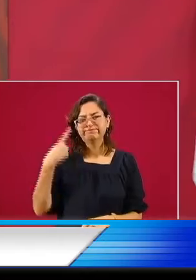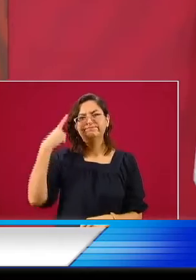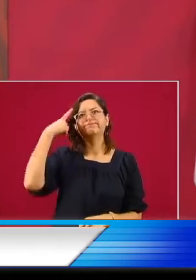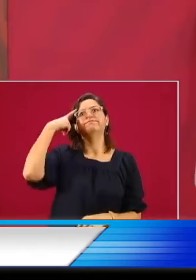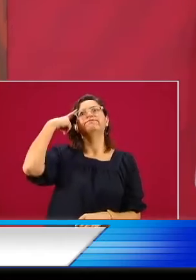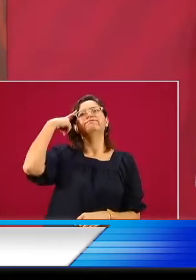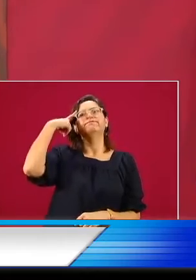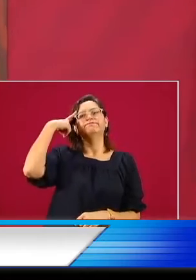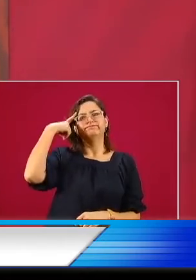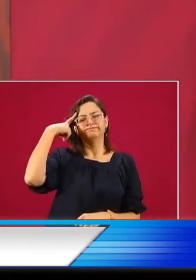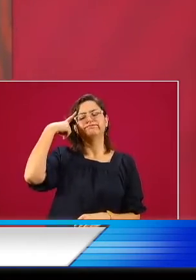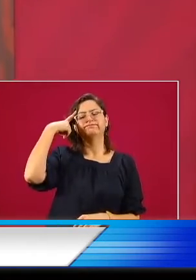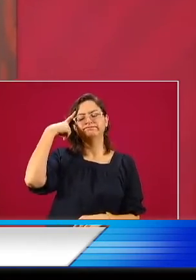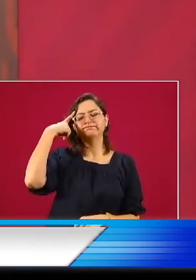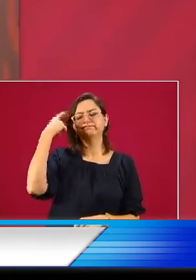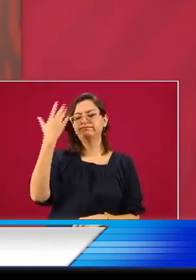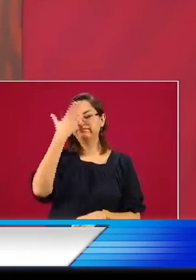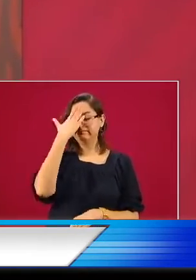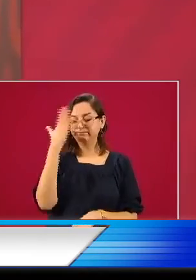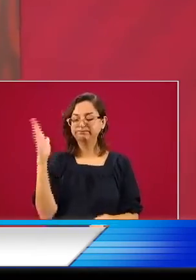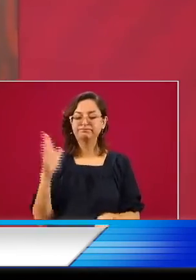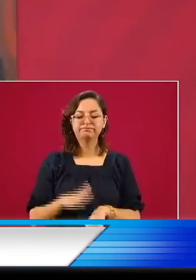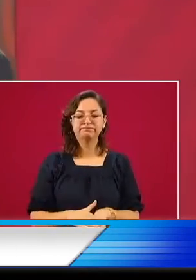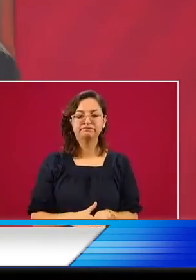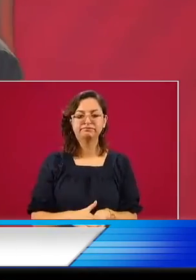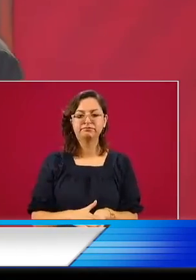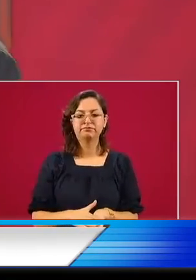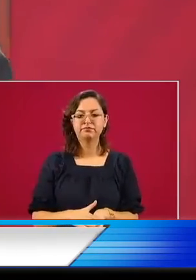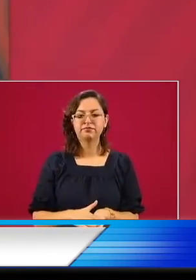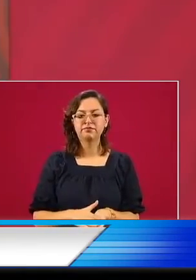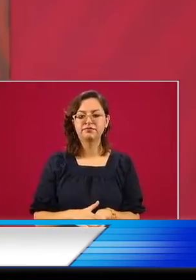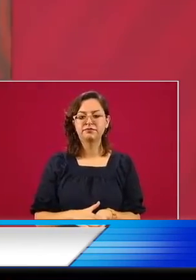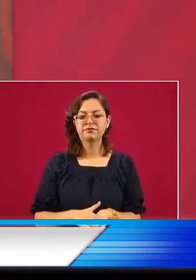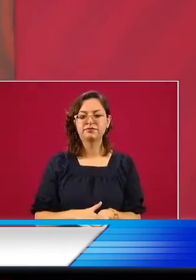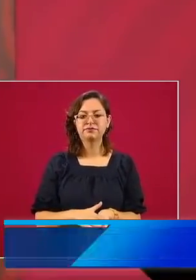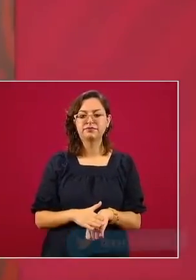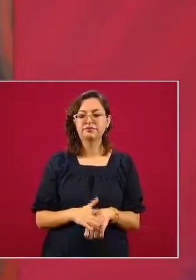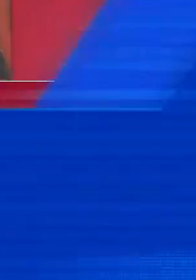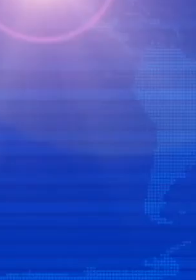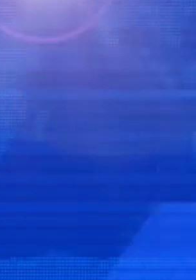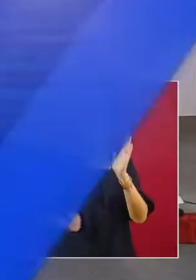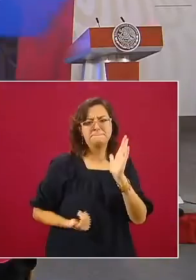de proteger el interés de la nación, similar a la realizada por Adolfo López Mateos.